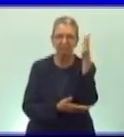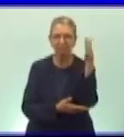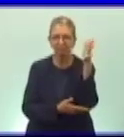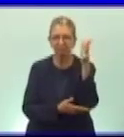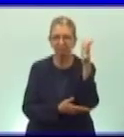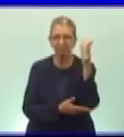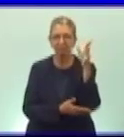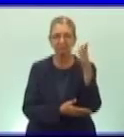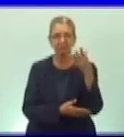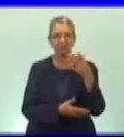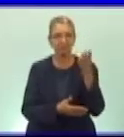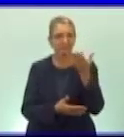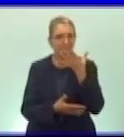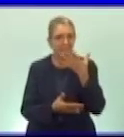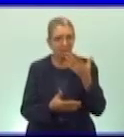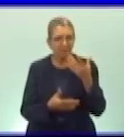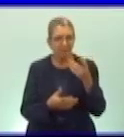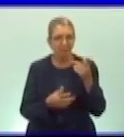escudo